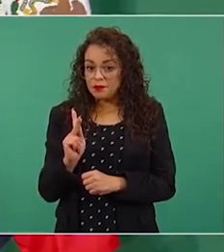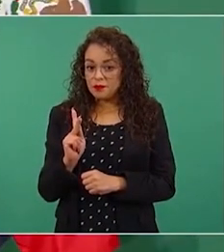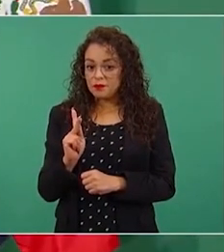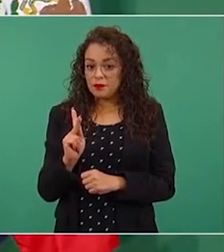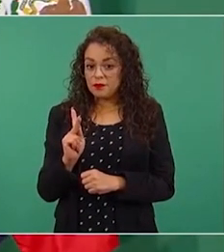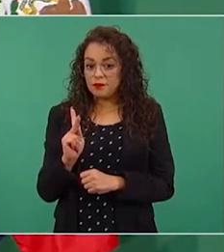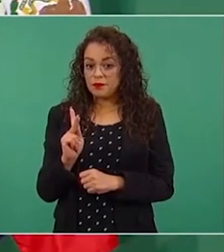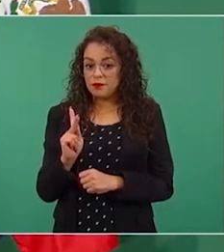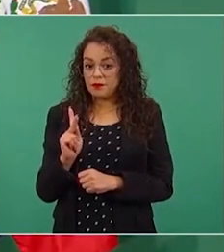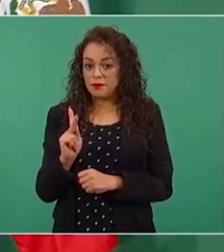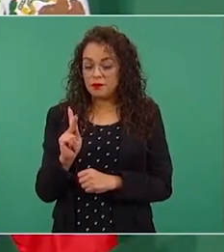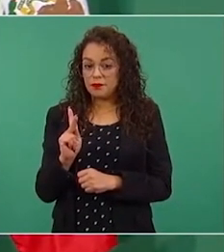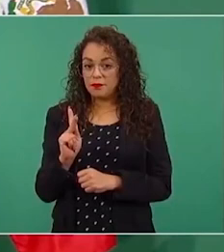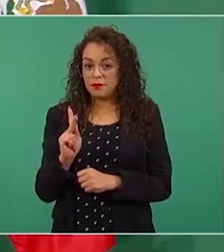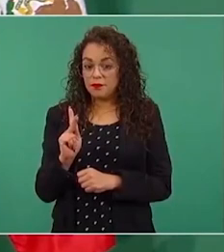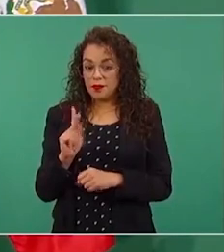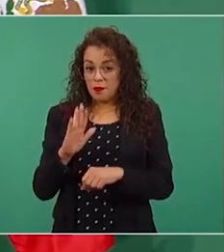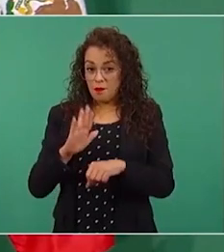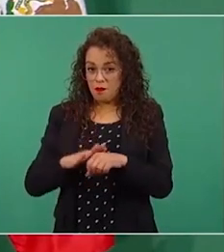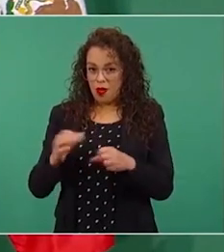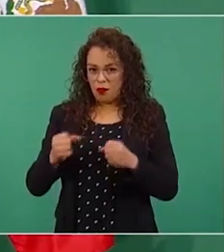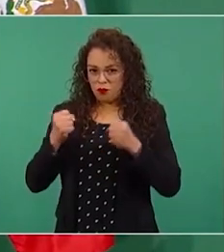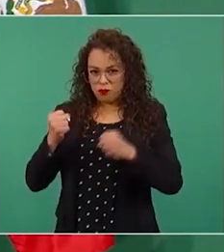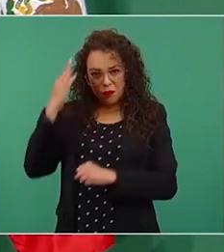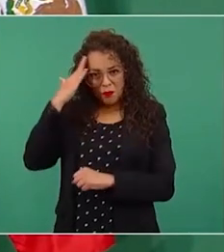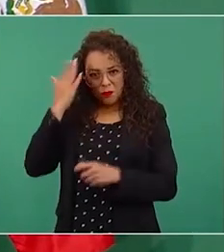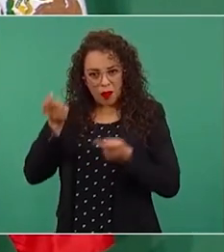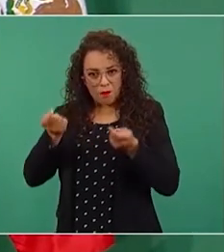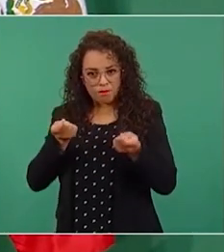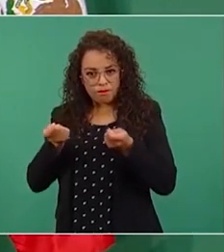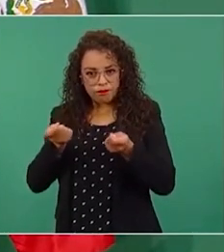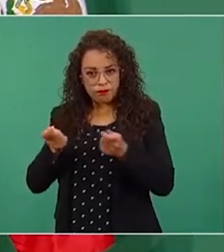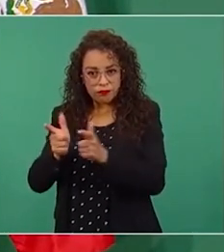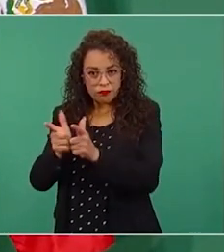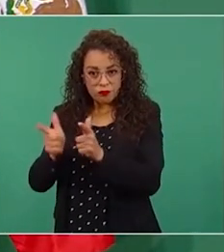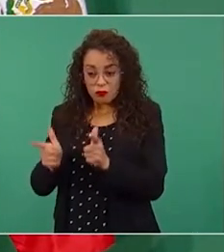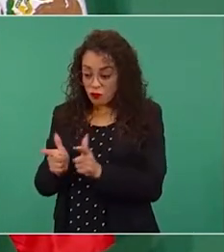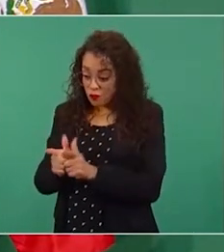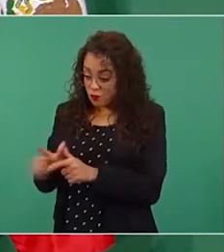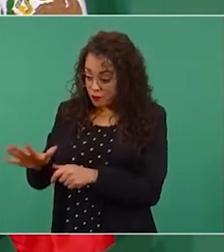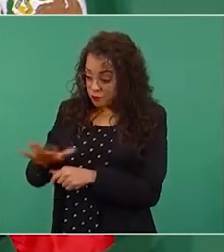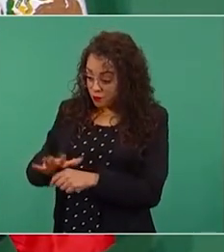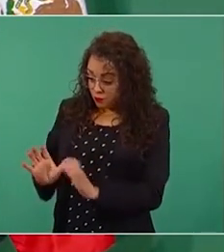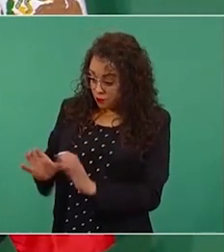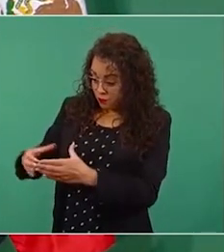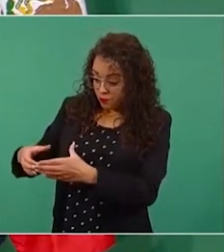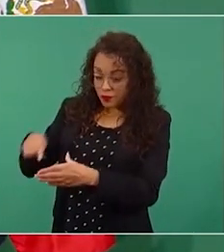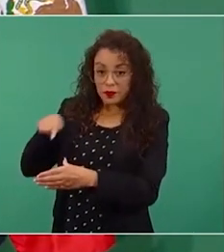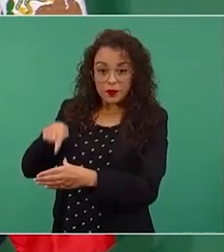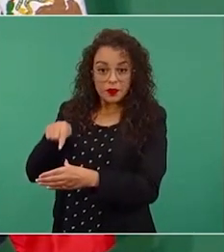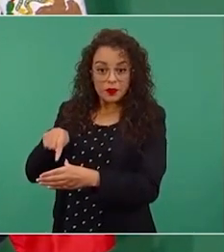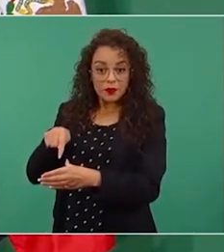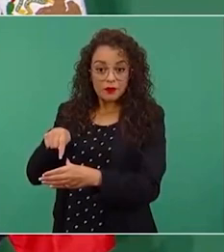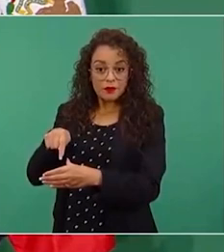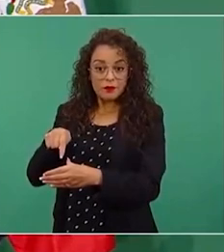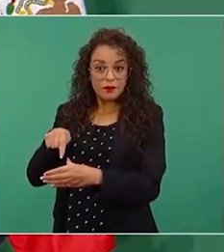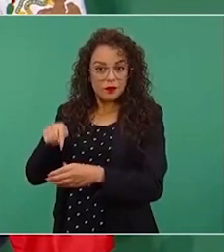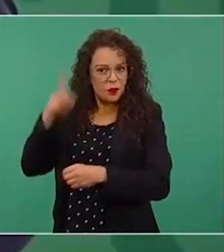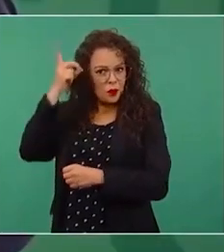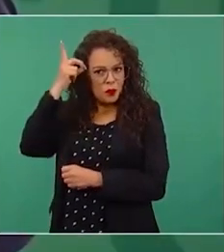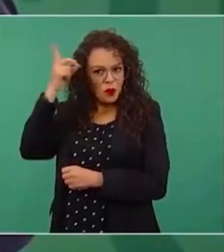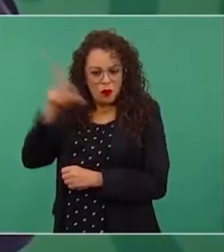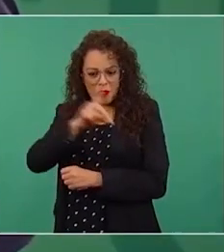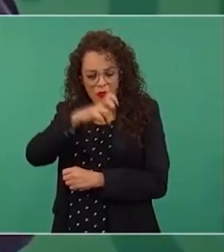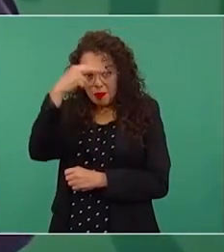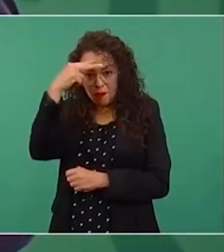que dominaba. Eran los dueños de México.